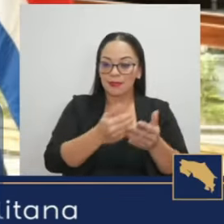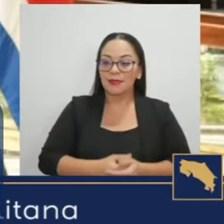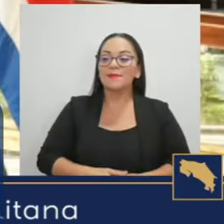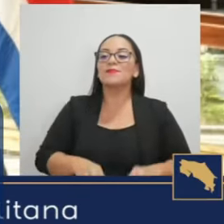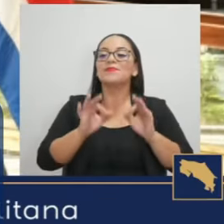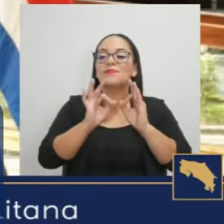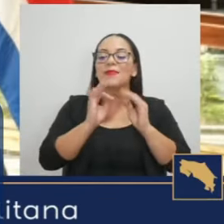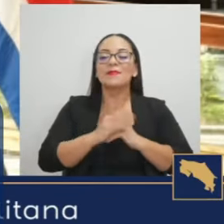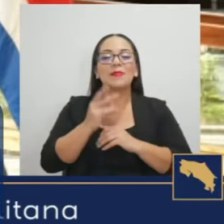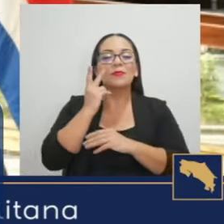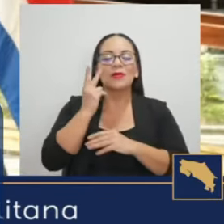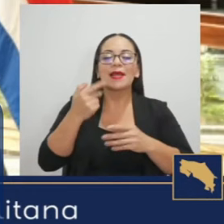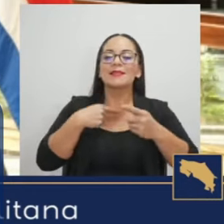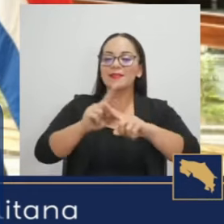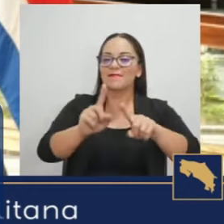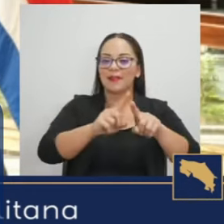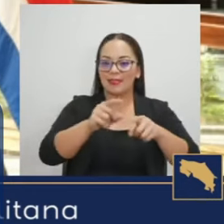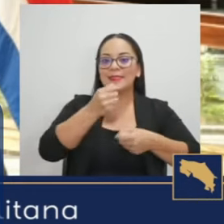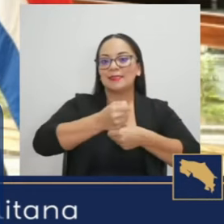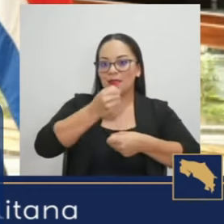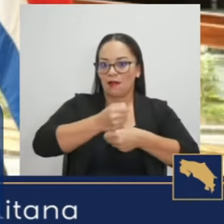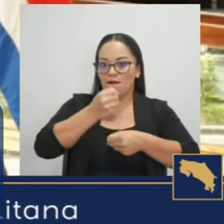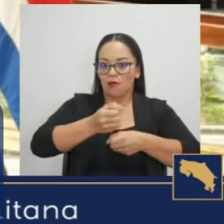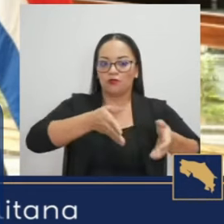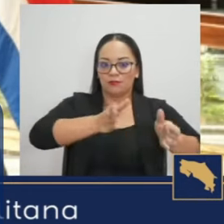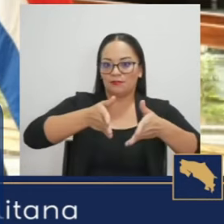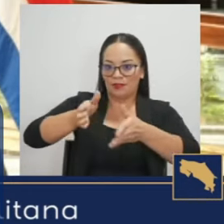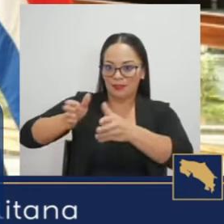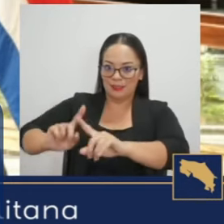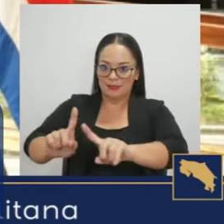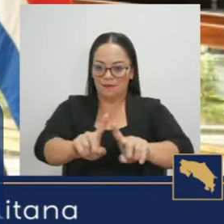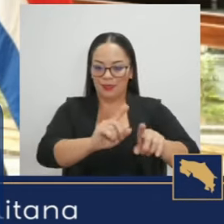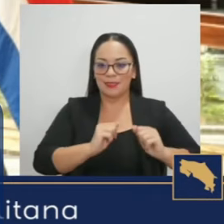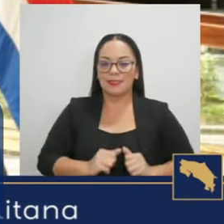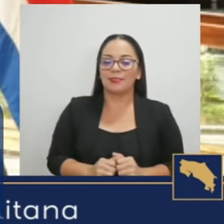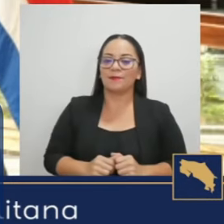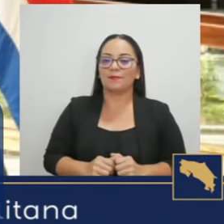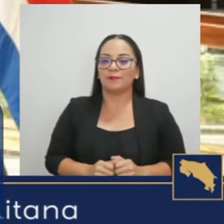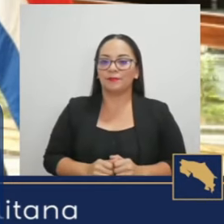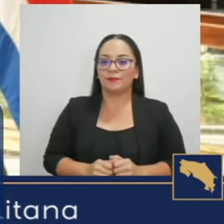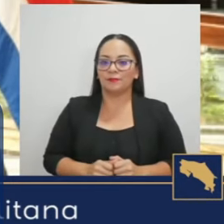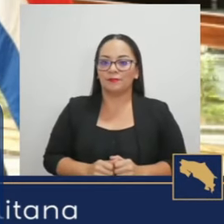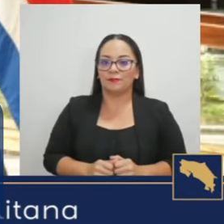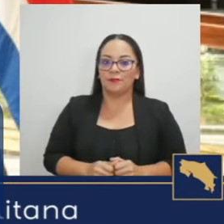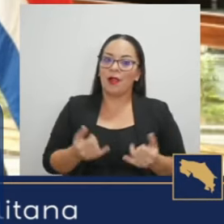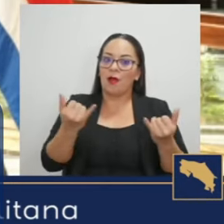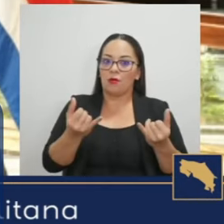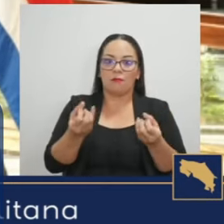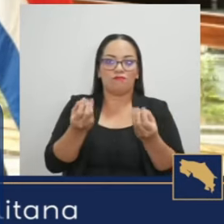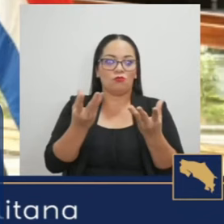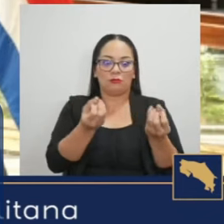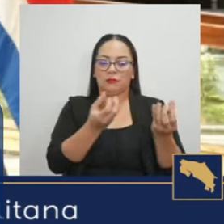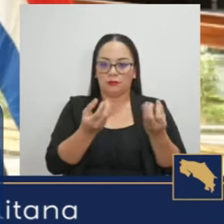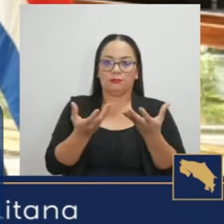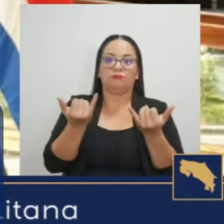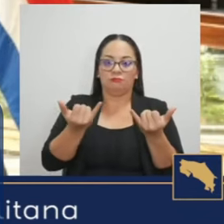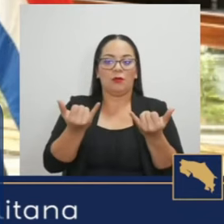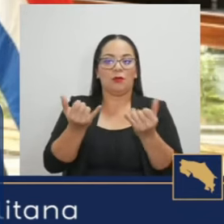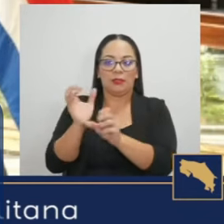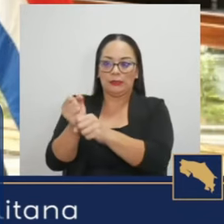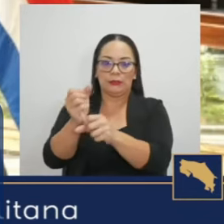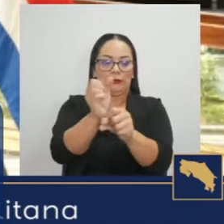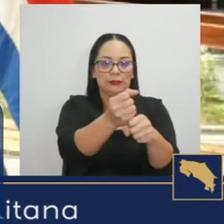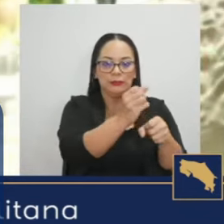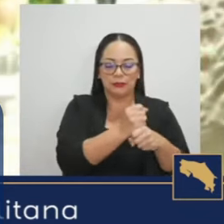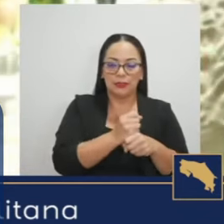Hay una serie de obras viales en este momento, todas en paralelo. Eran cosas que había que